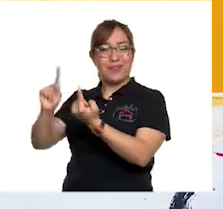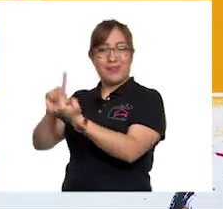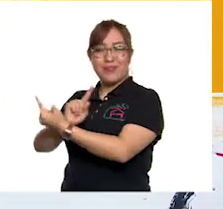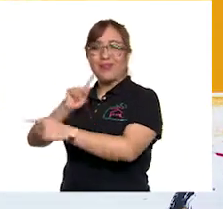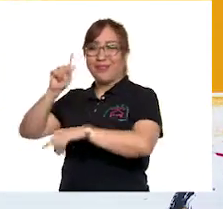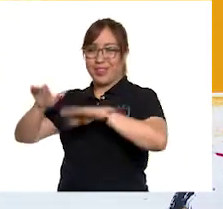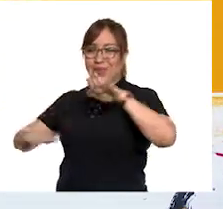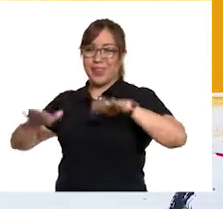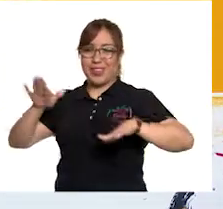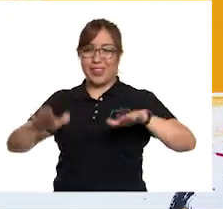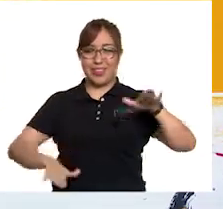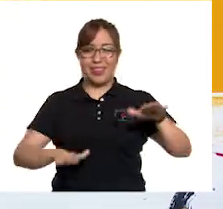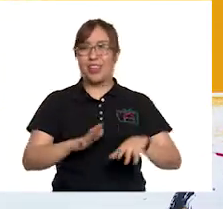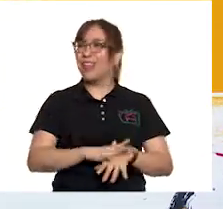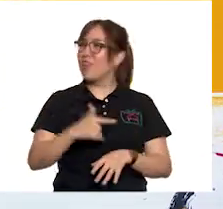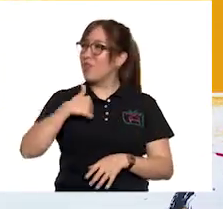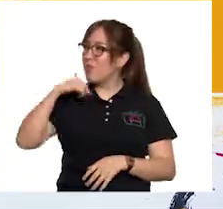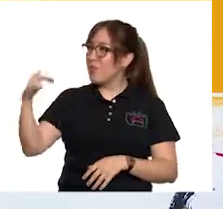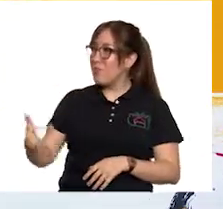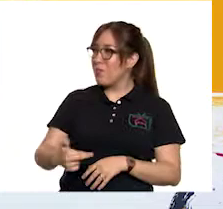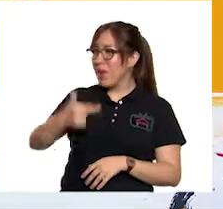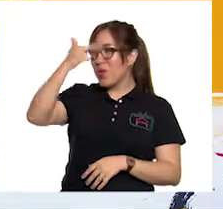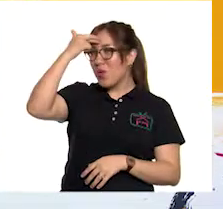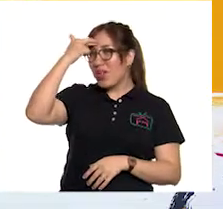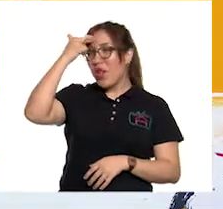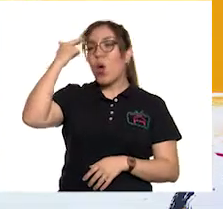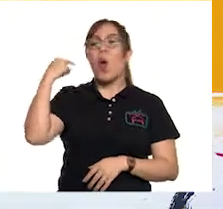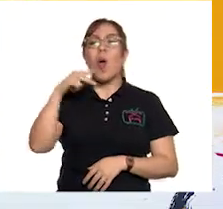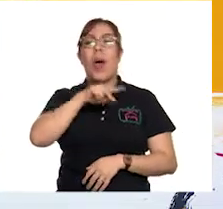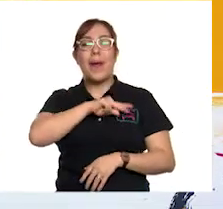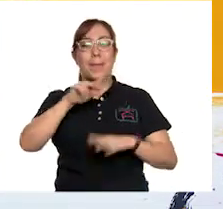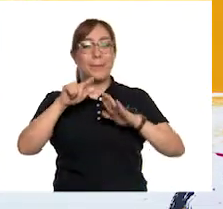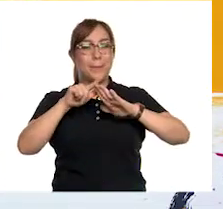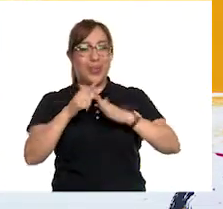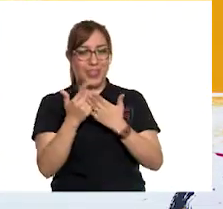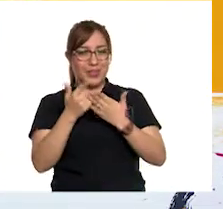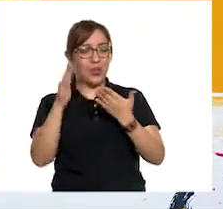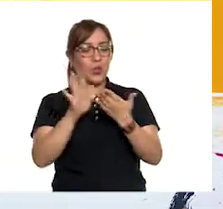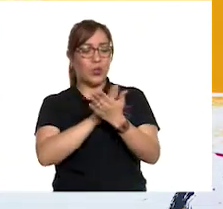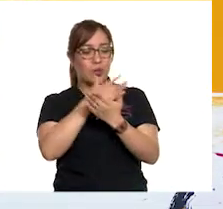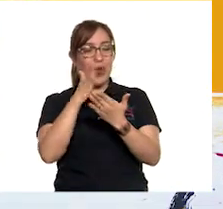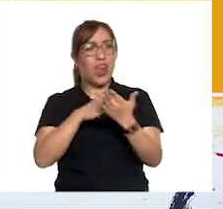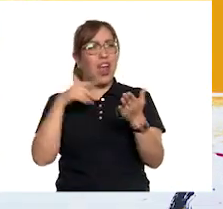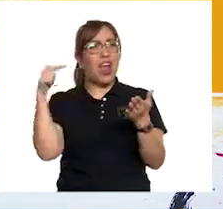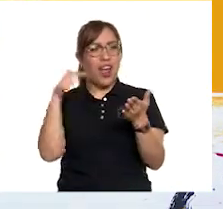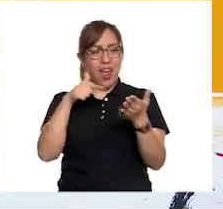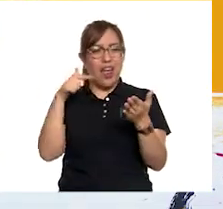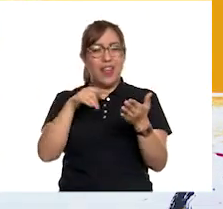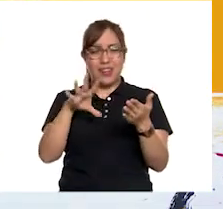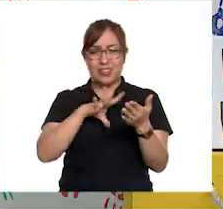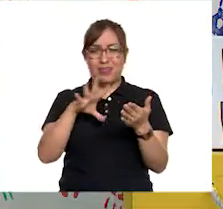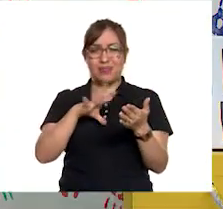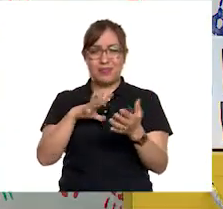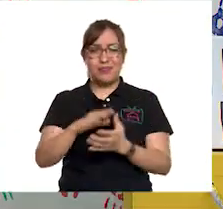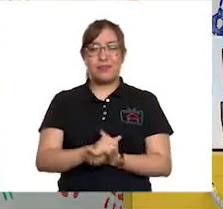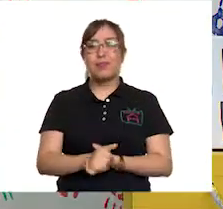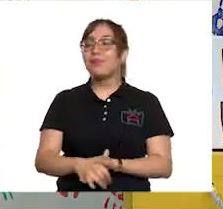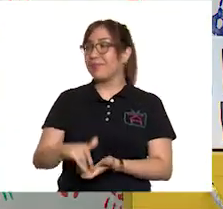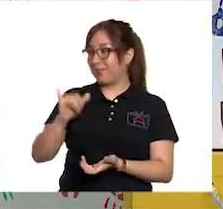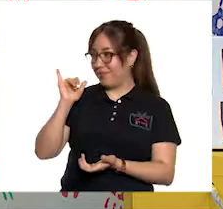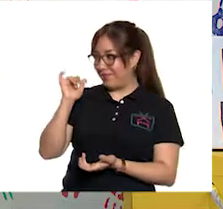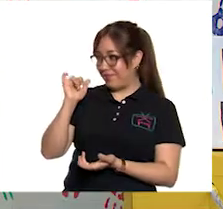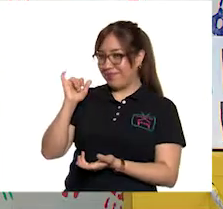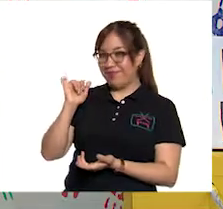Yo recuerdo haber visto algo de eso en mi libro de formación cívica y ética de tercero. Así es,